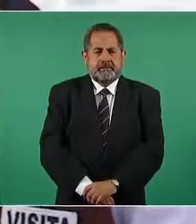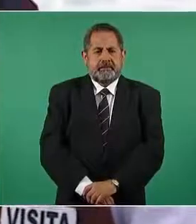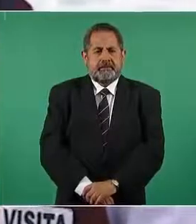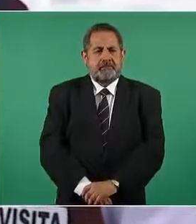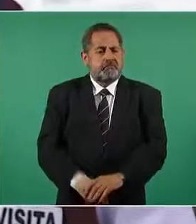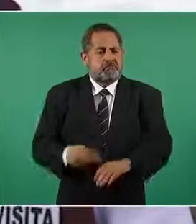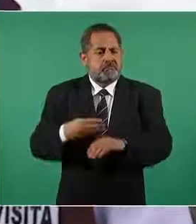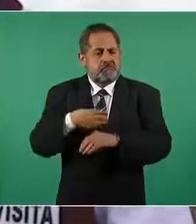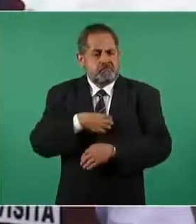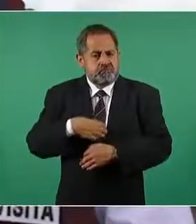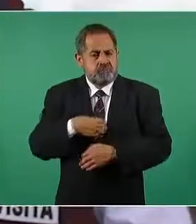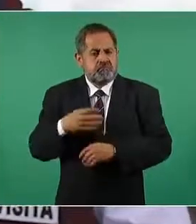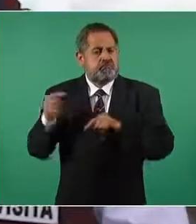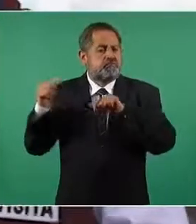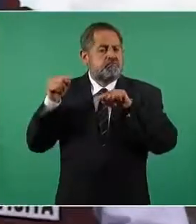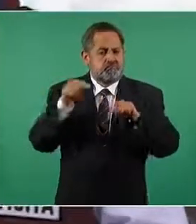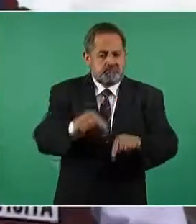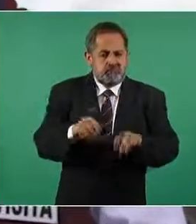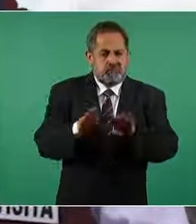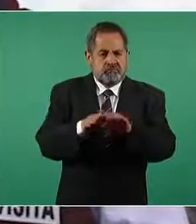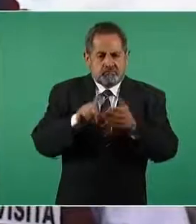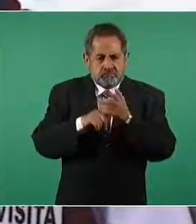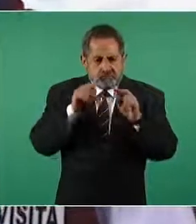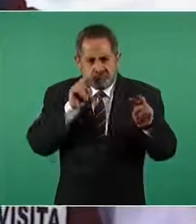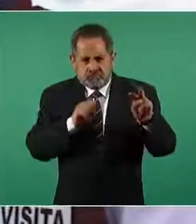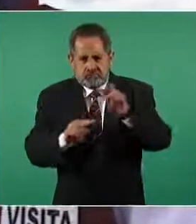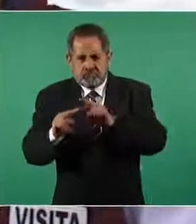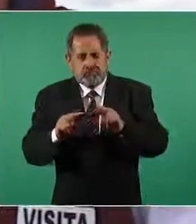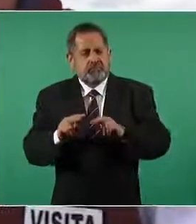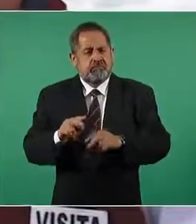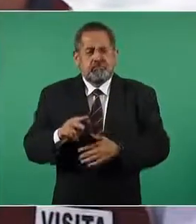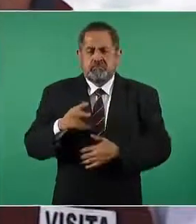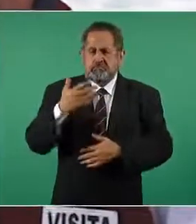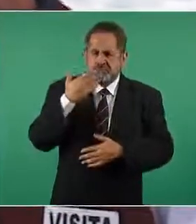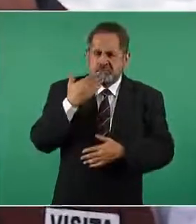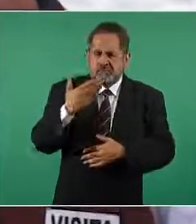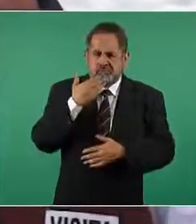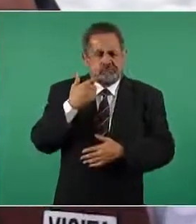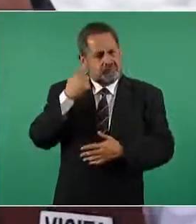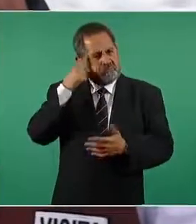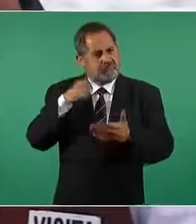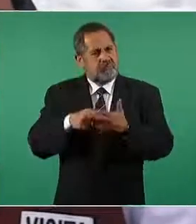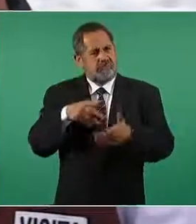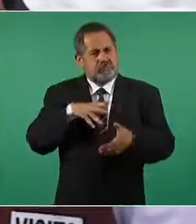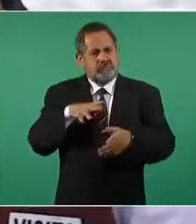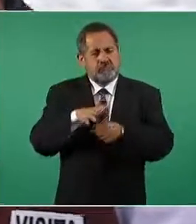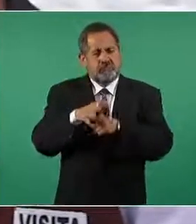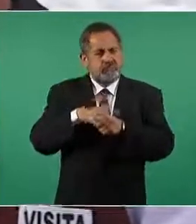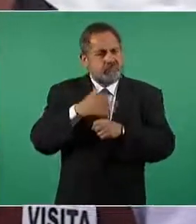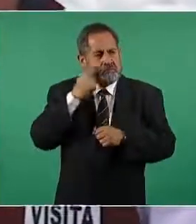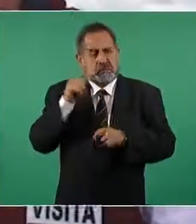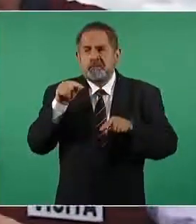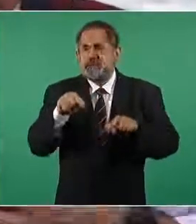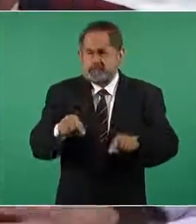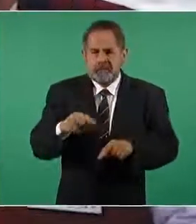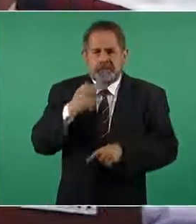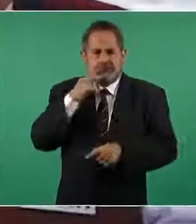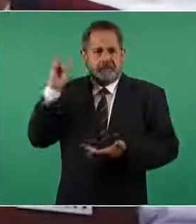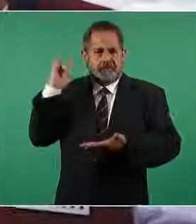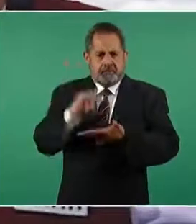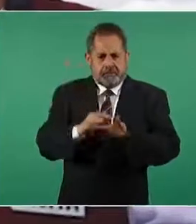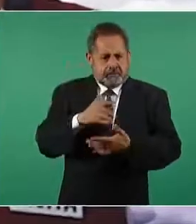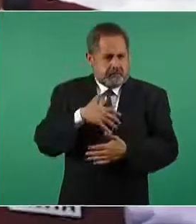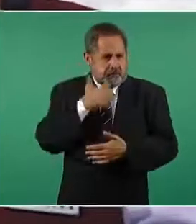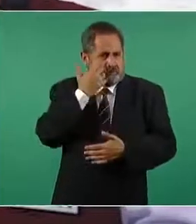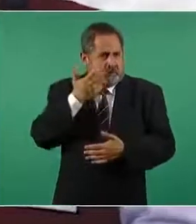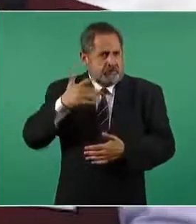Dios en el 2021 cuando inició operaciones en el aeropuerto como lo hemos pronunciado en el pasado IBAEUS tiene el interés de operar en todos los aeropuertos de la